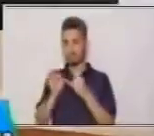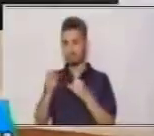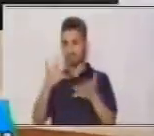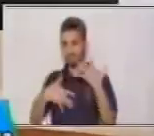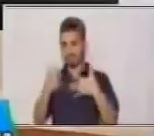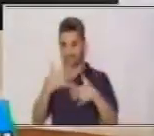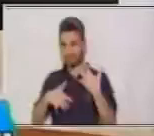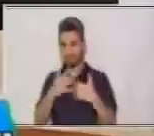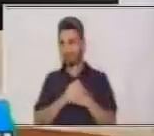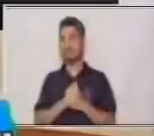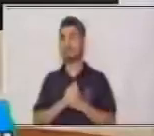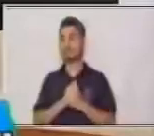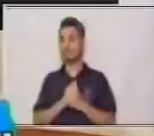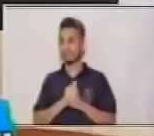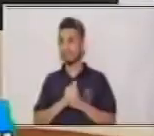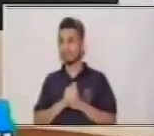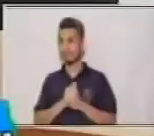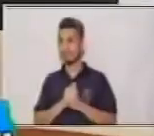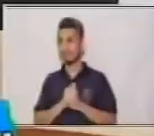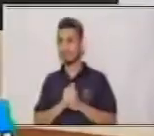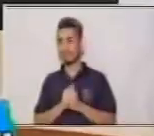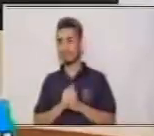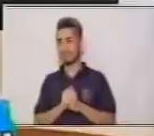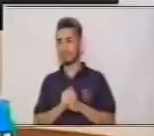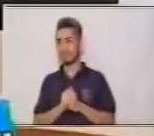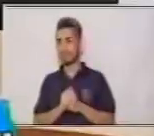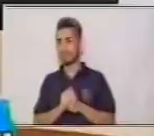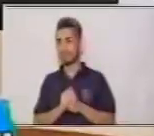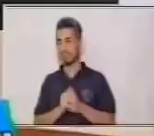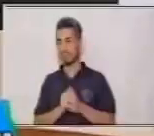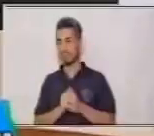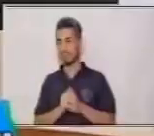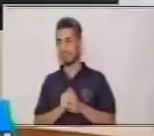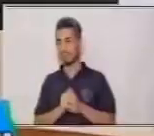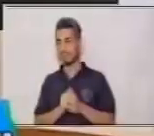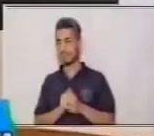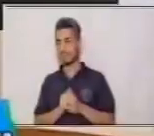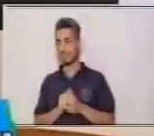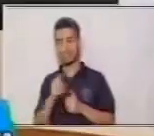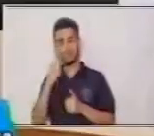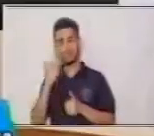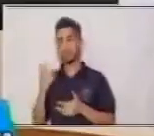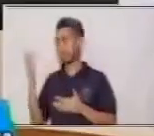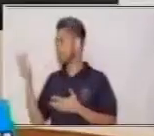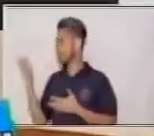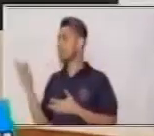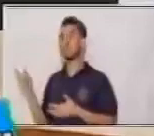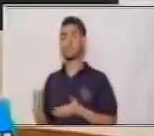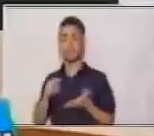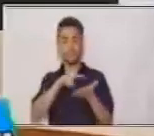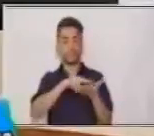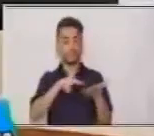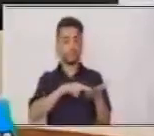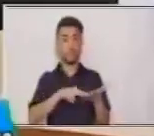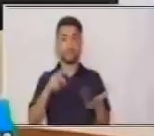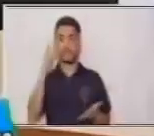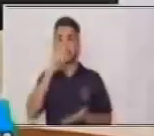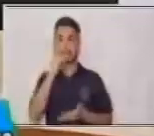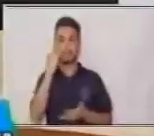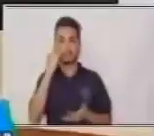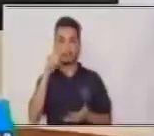señas. Ahora bien, entonces tenemos acá lo que es la lectura silenciosa.